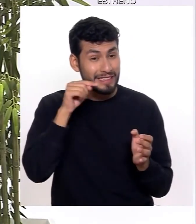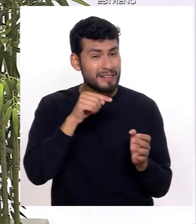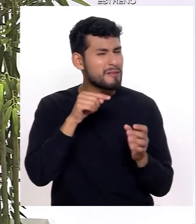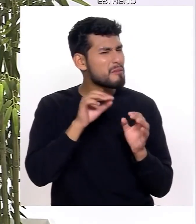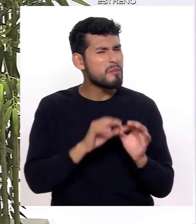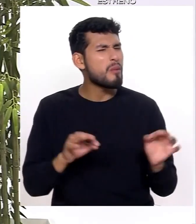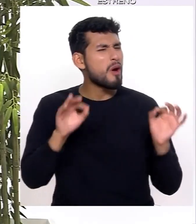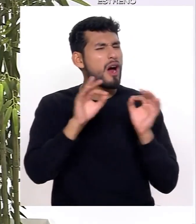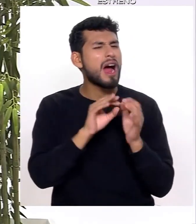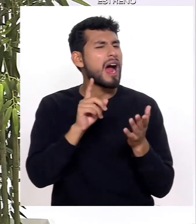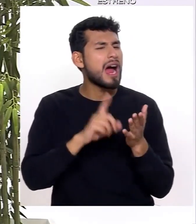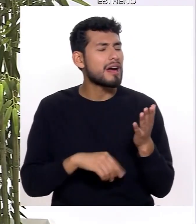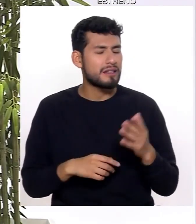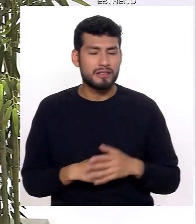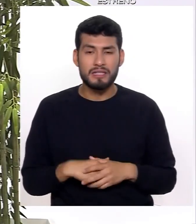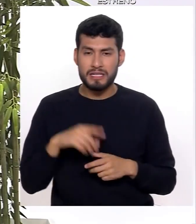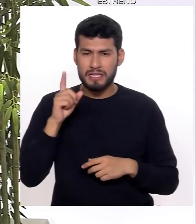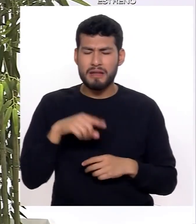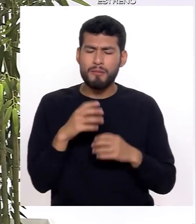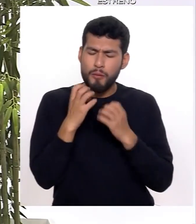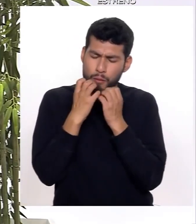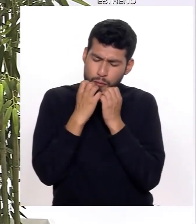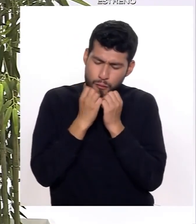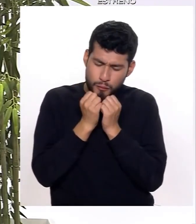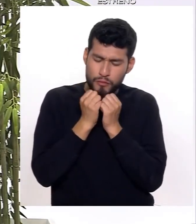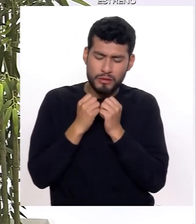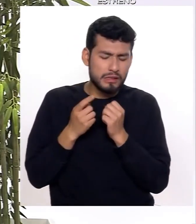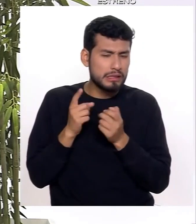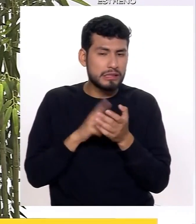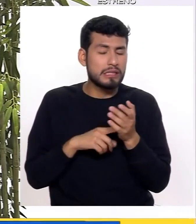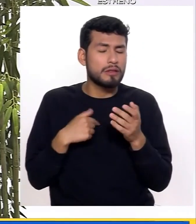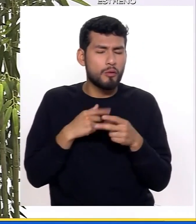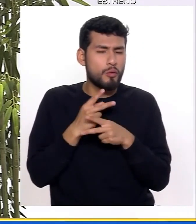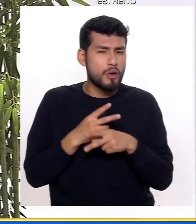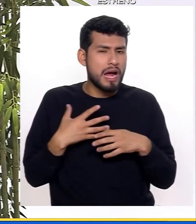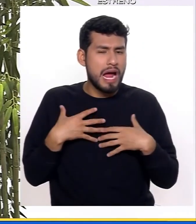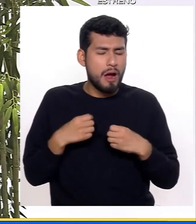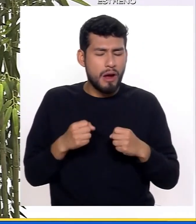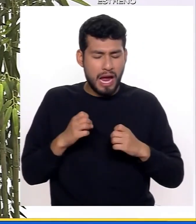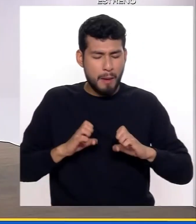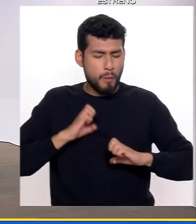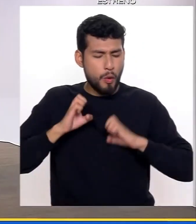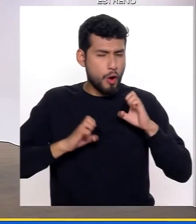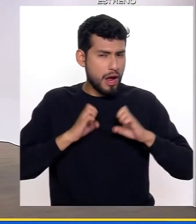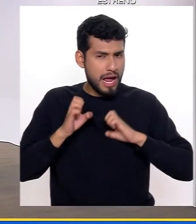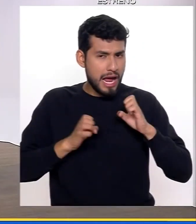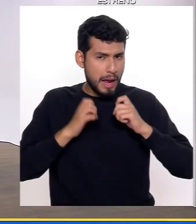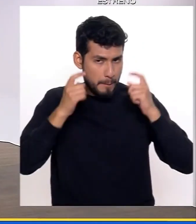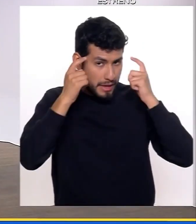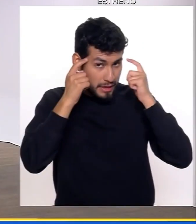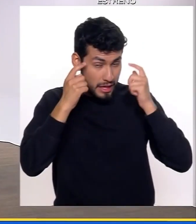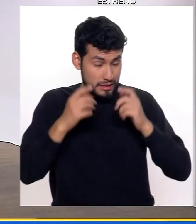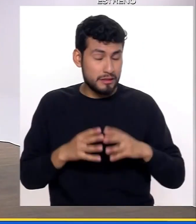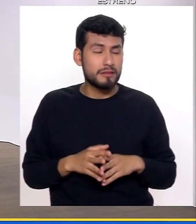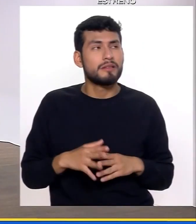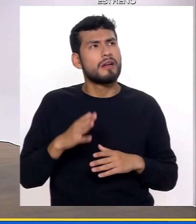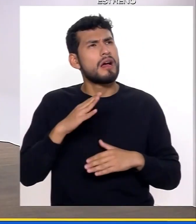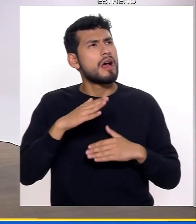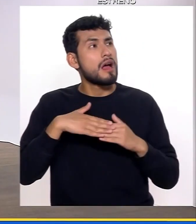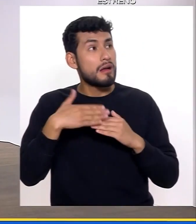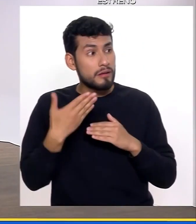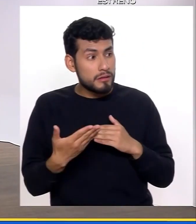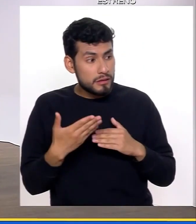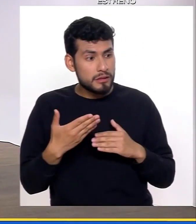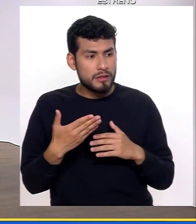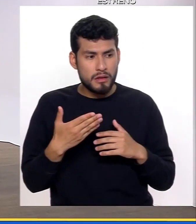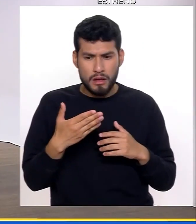importante es uno valorar muchísimo lo que puede ser la salud emocional y mental. Y una vez que uno tenga